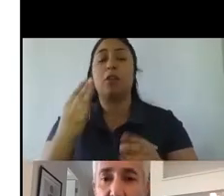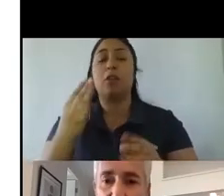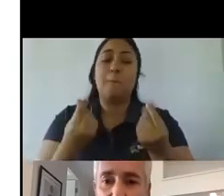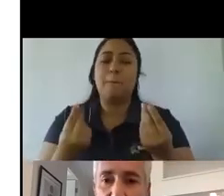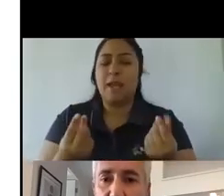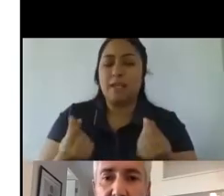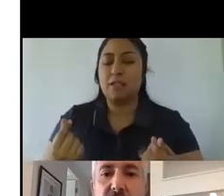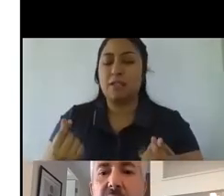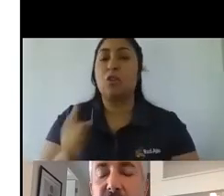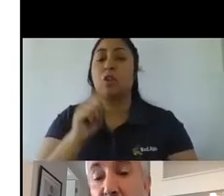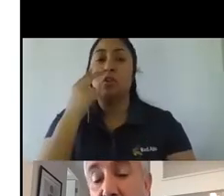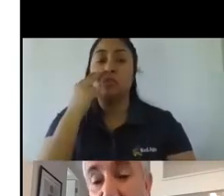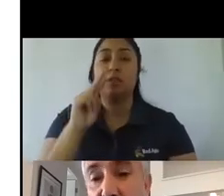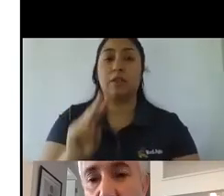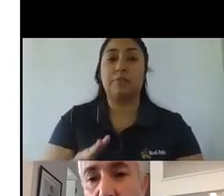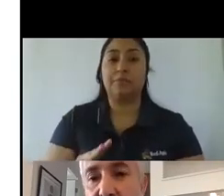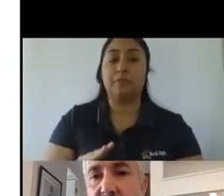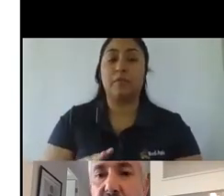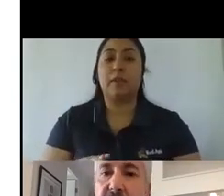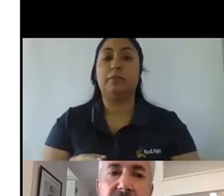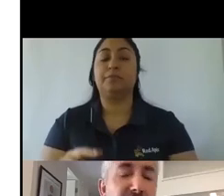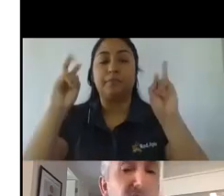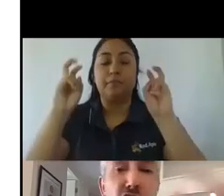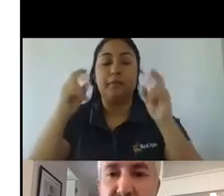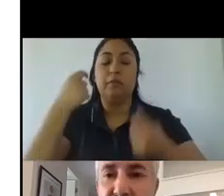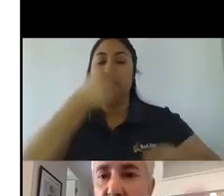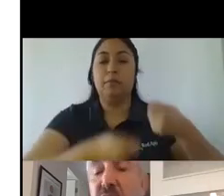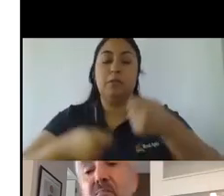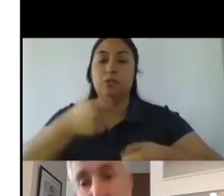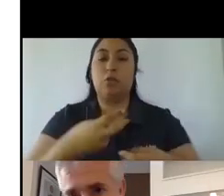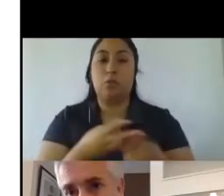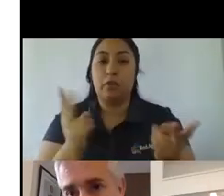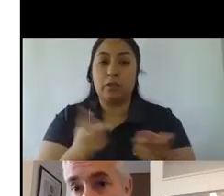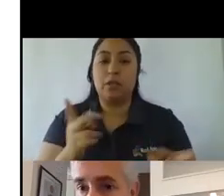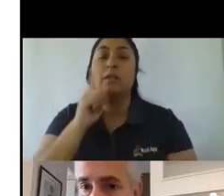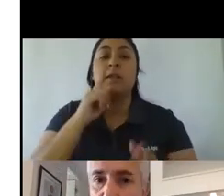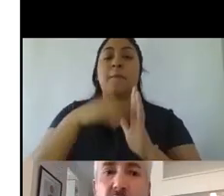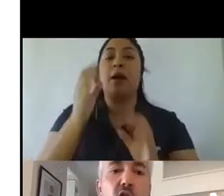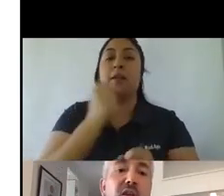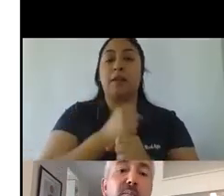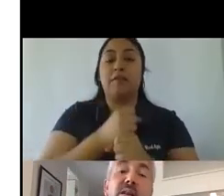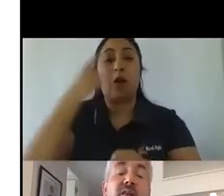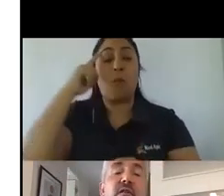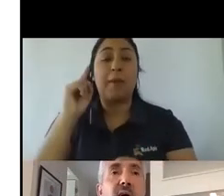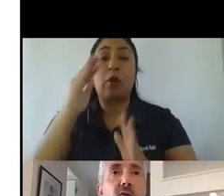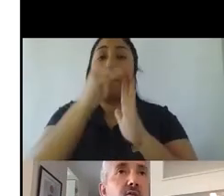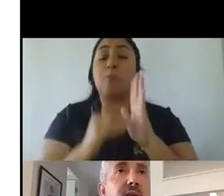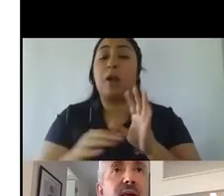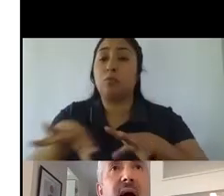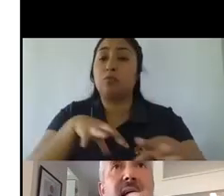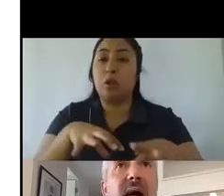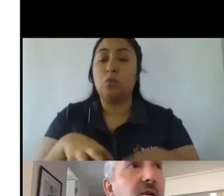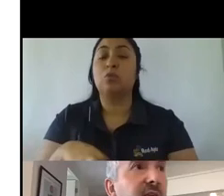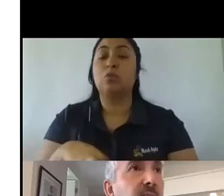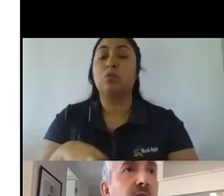habíamos visto hace un rato atrás en términos de inversión publicitaria es decir tienen mucho más trabajo tienen mucho menos recursos lo que también es fregado entonces